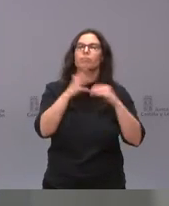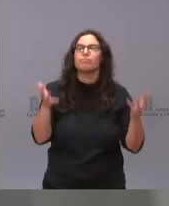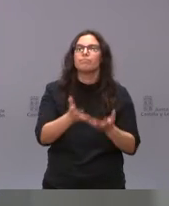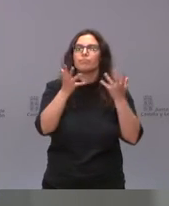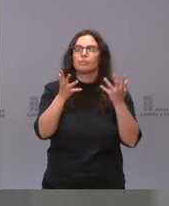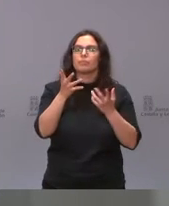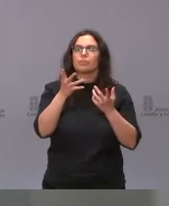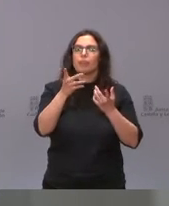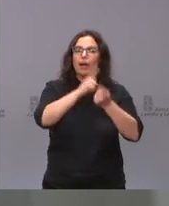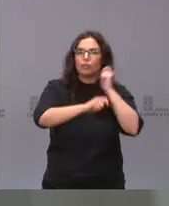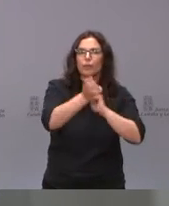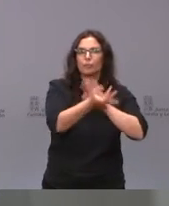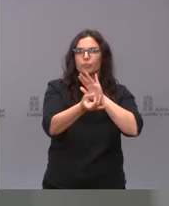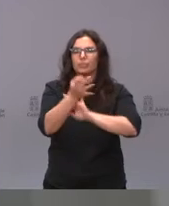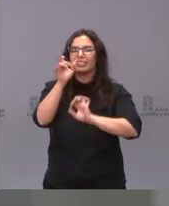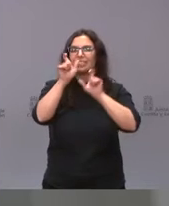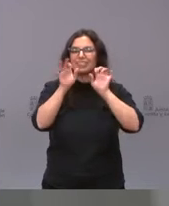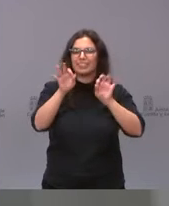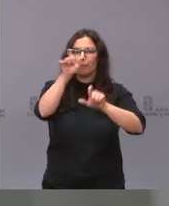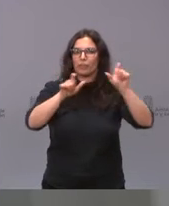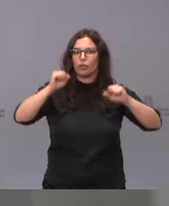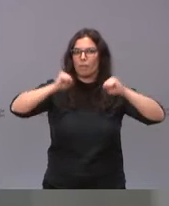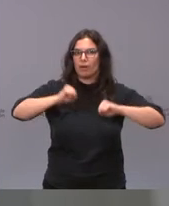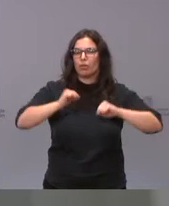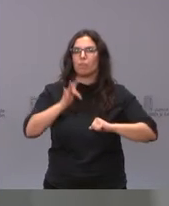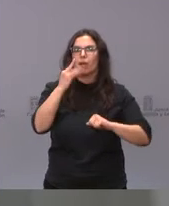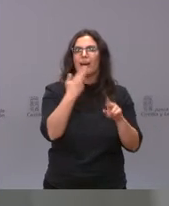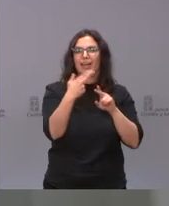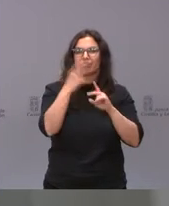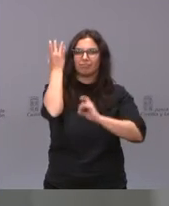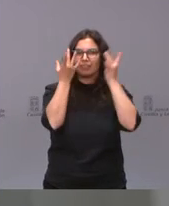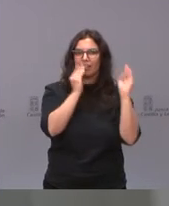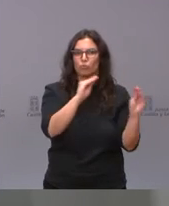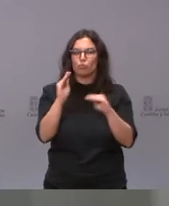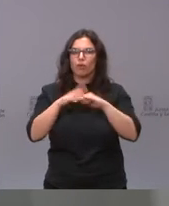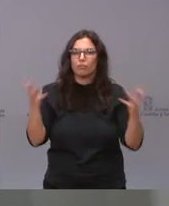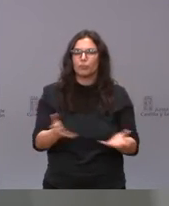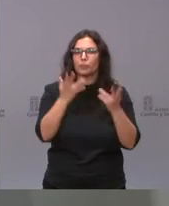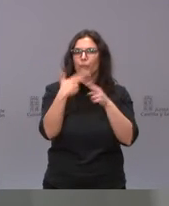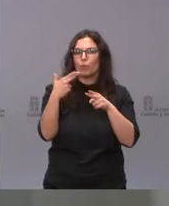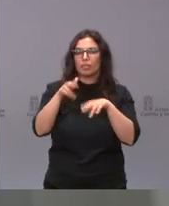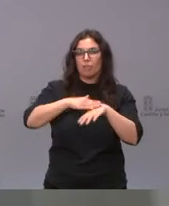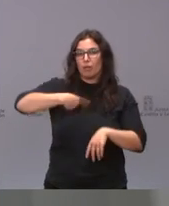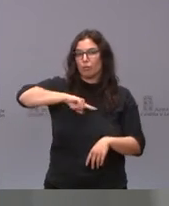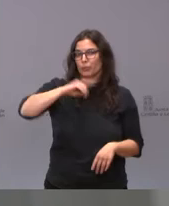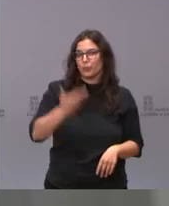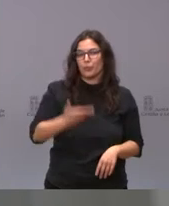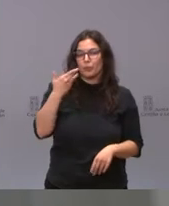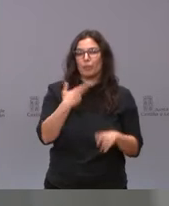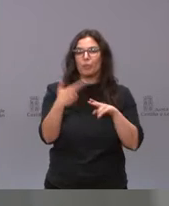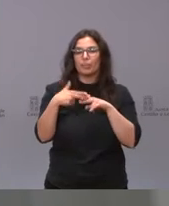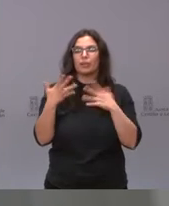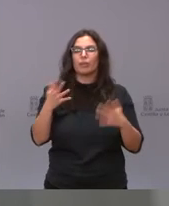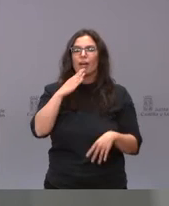el asociacionismo de los mayores y sus actividades para favorecer una política que para nosotros es esencial, la política de